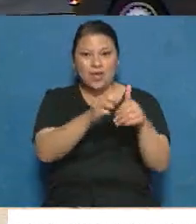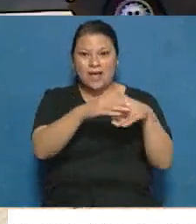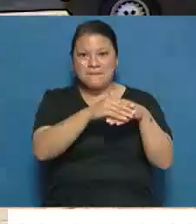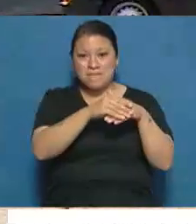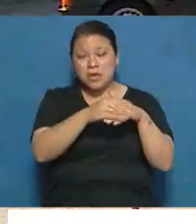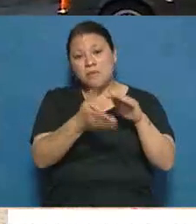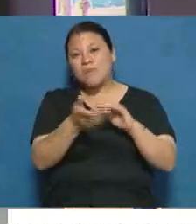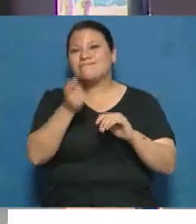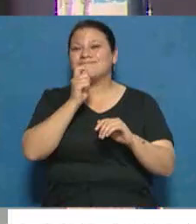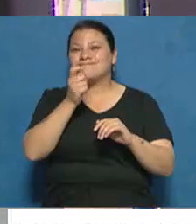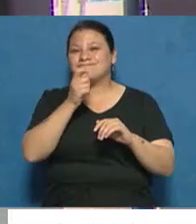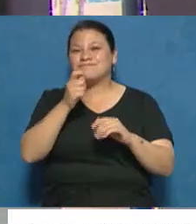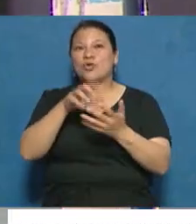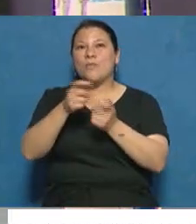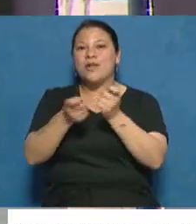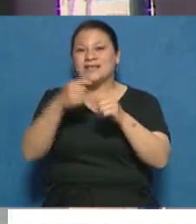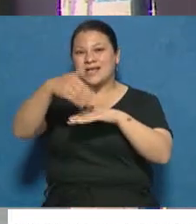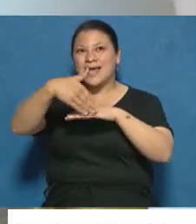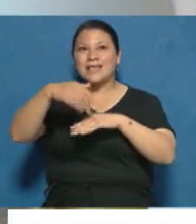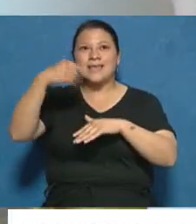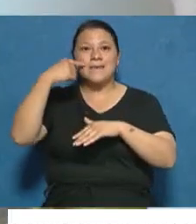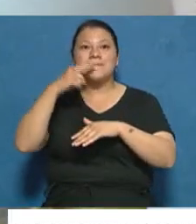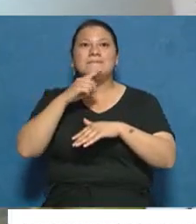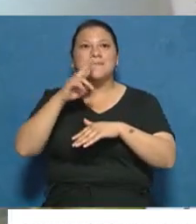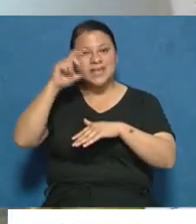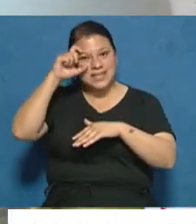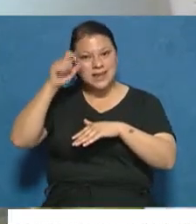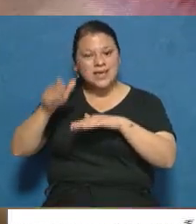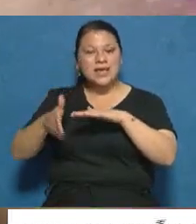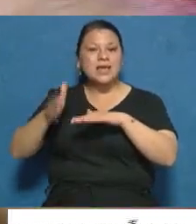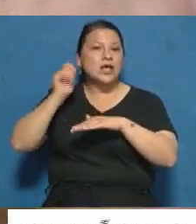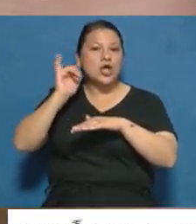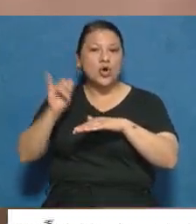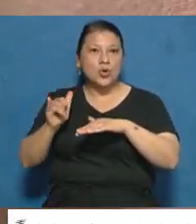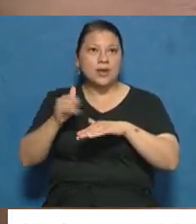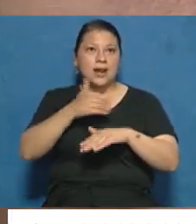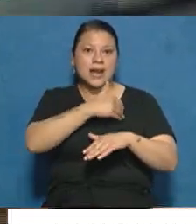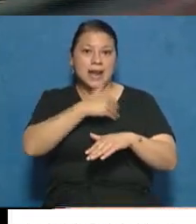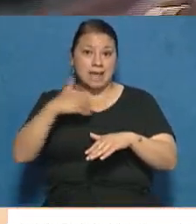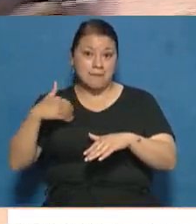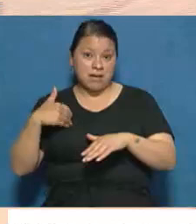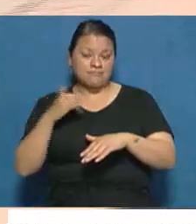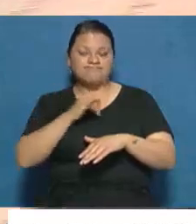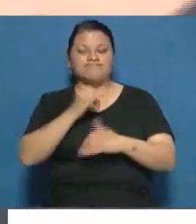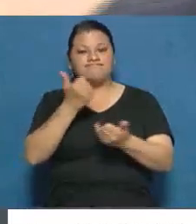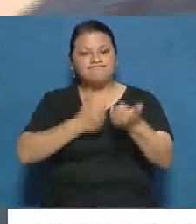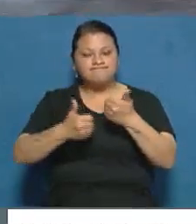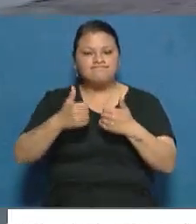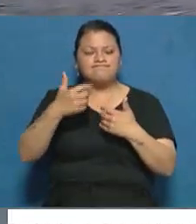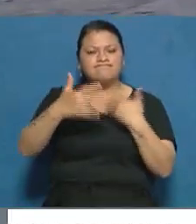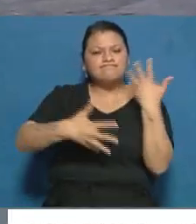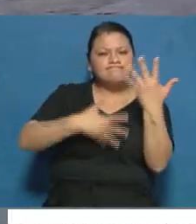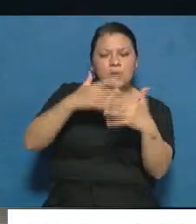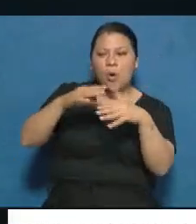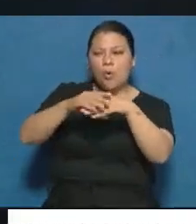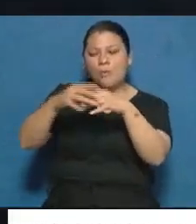boliche ubicado en Mitre y Godoy Cruz de Ciudad. Según el relato de la madre, hubo un altercado con otro grupo de jóvenes y repentinamente,